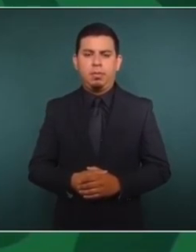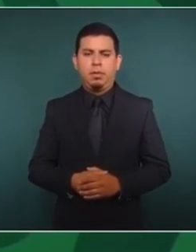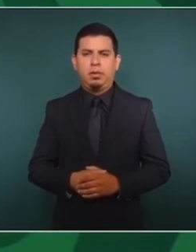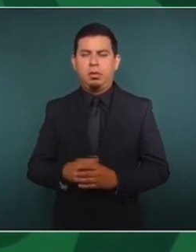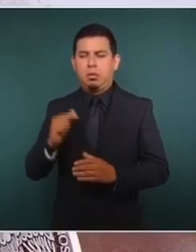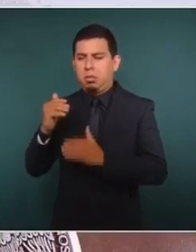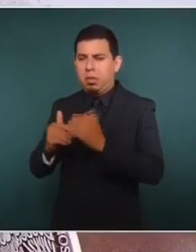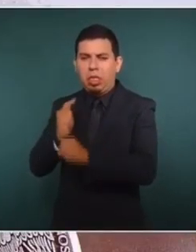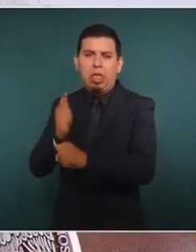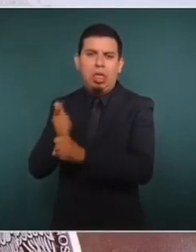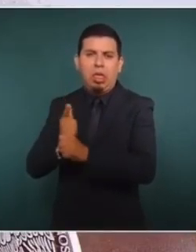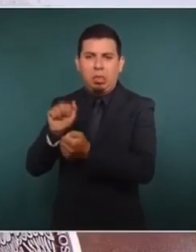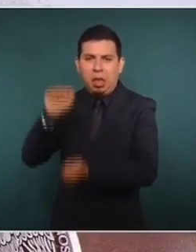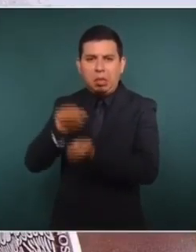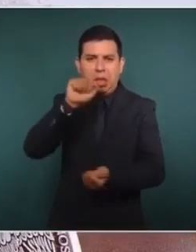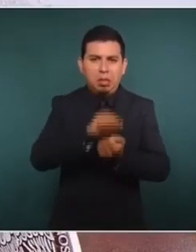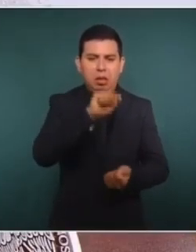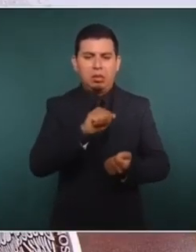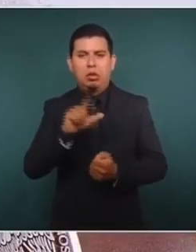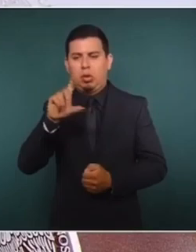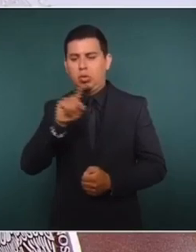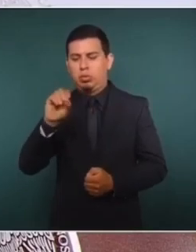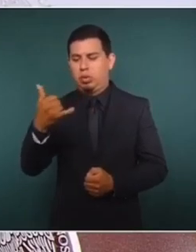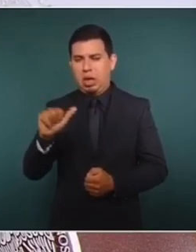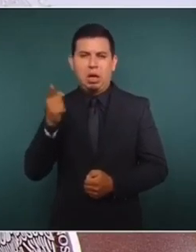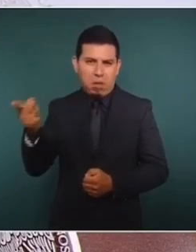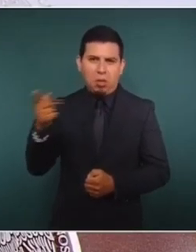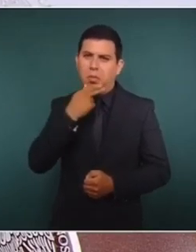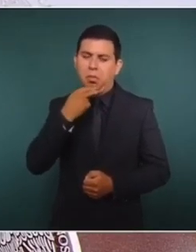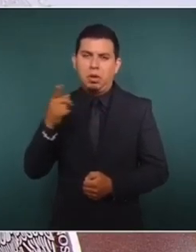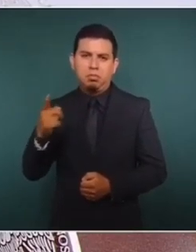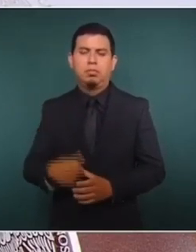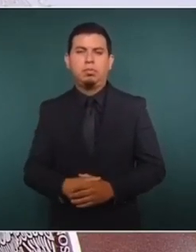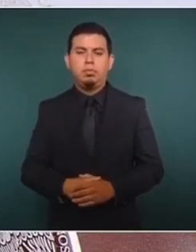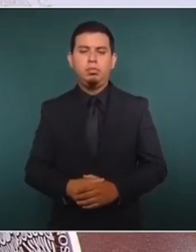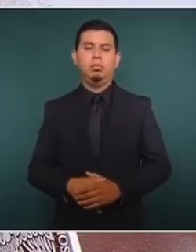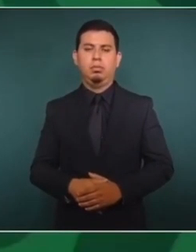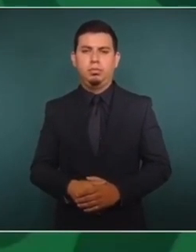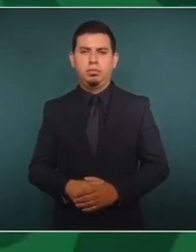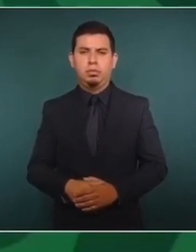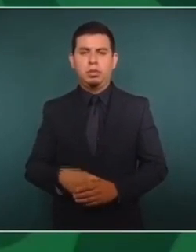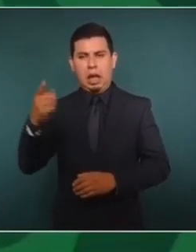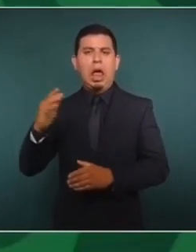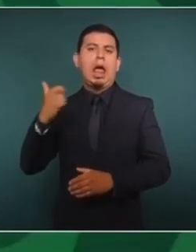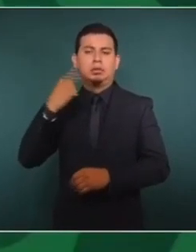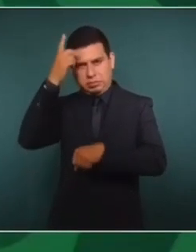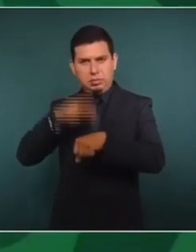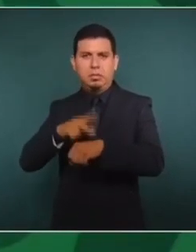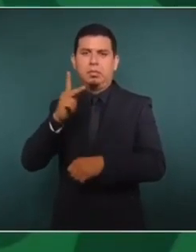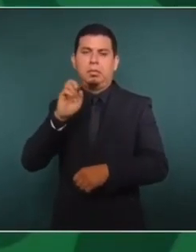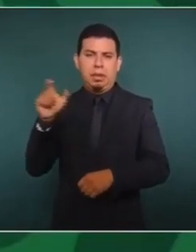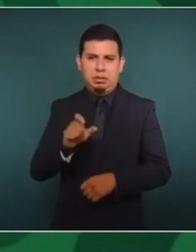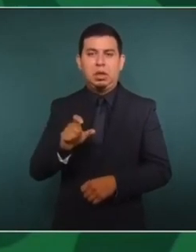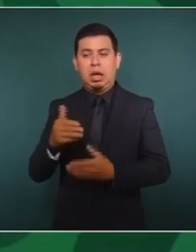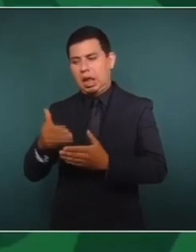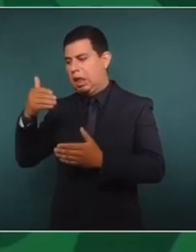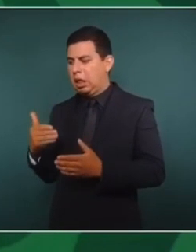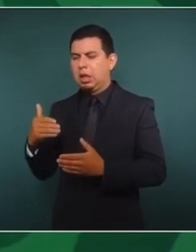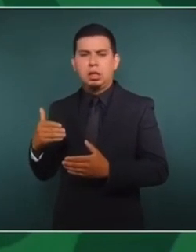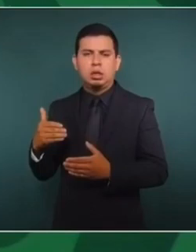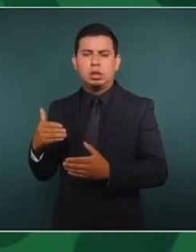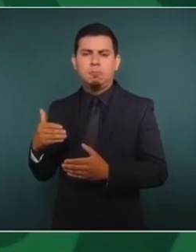extradición del señor Lozoya, que fue director de Pemex y antes estuvo